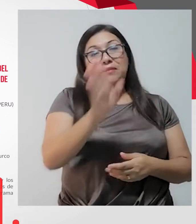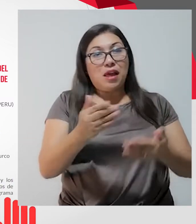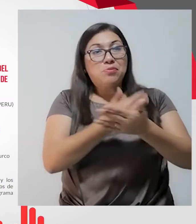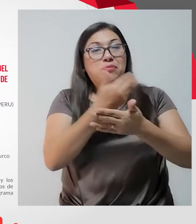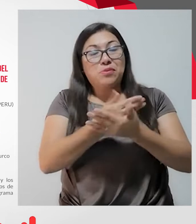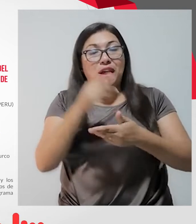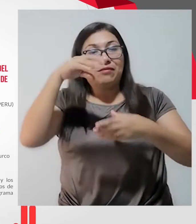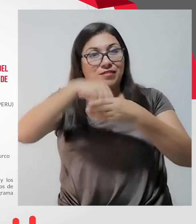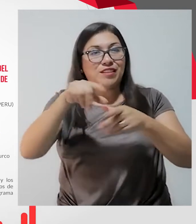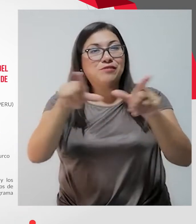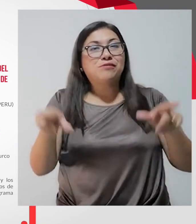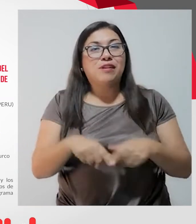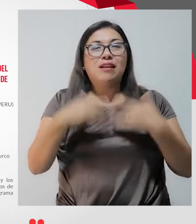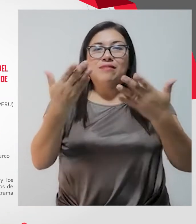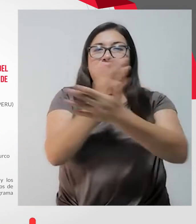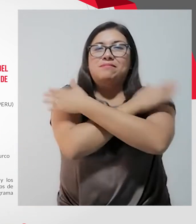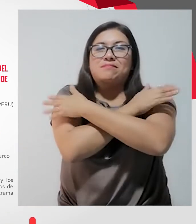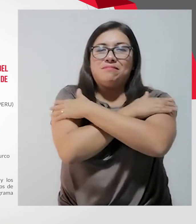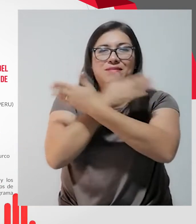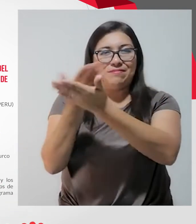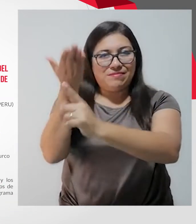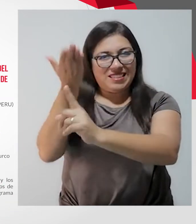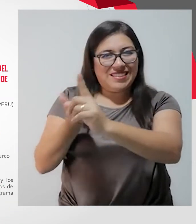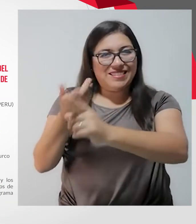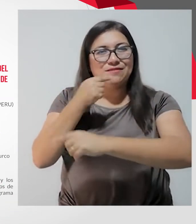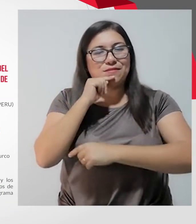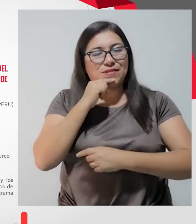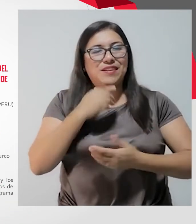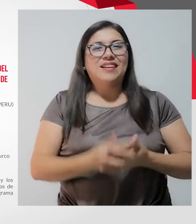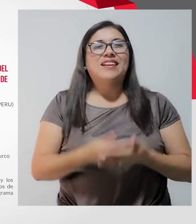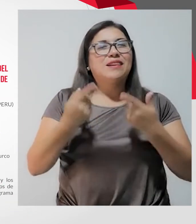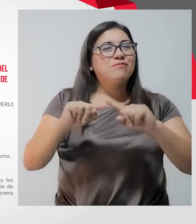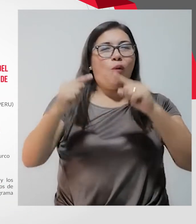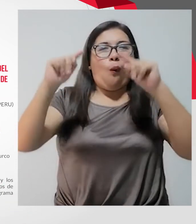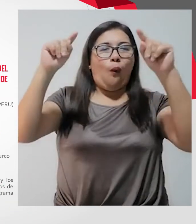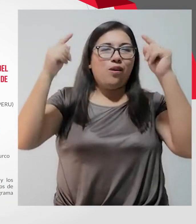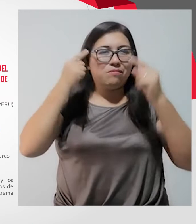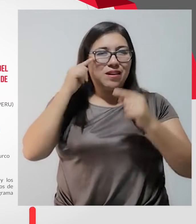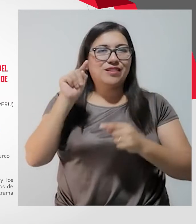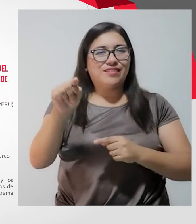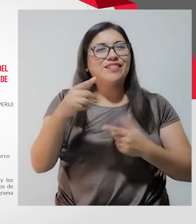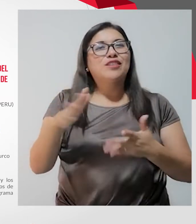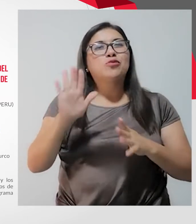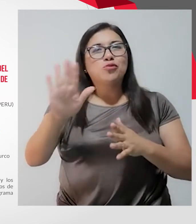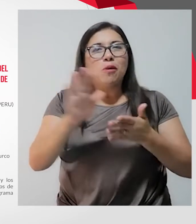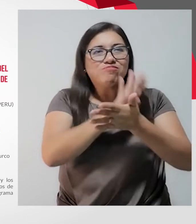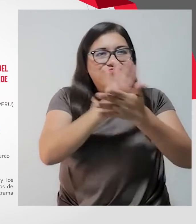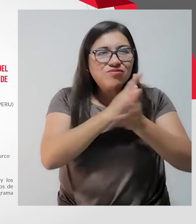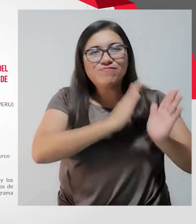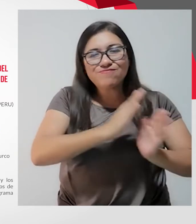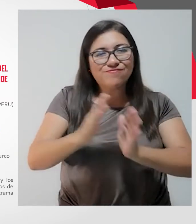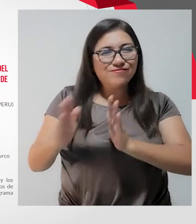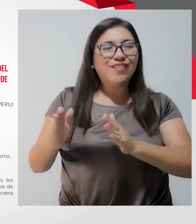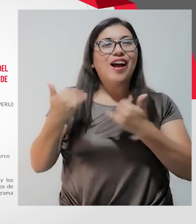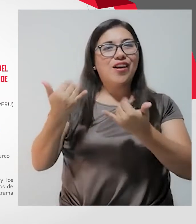institución. Un abrazo grande para ti, Mercedes, y muchos éxitos en la gestión. Ahí,